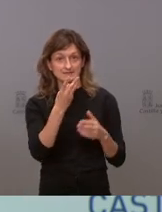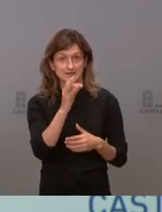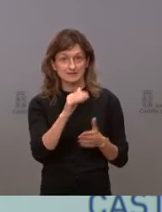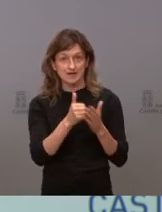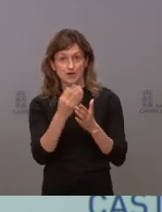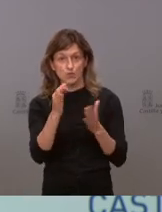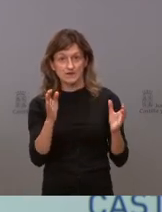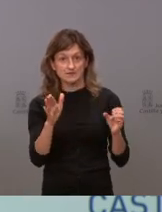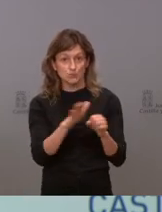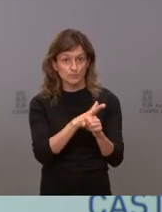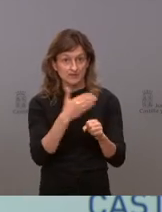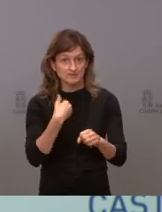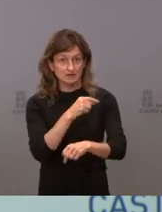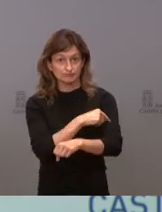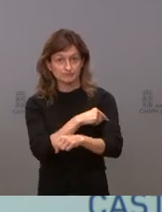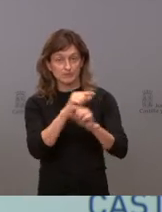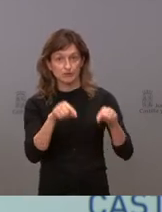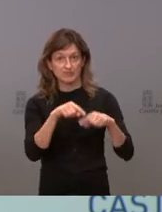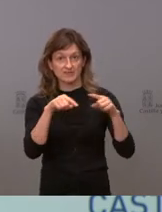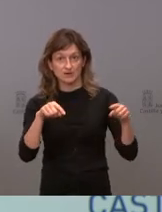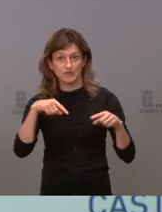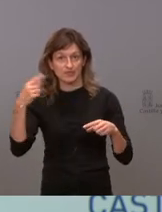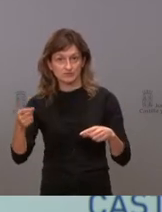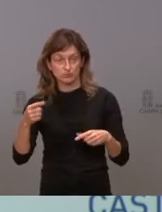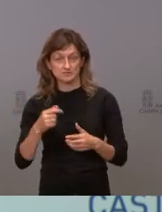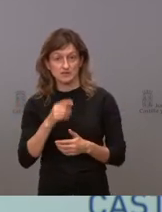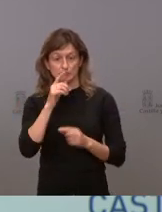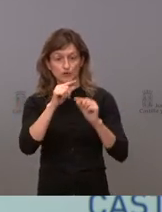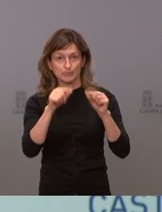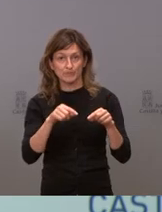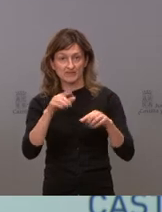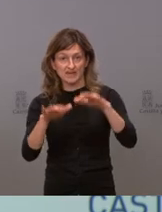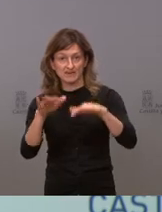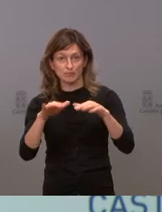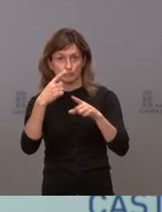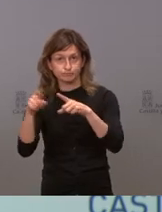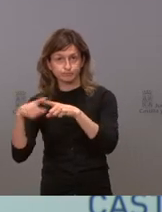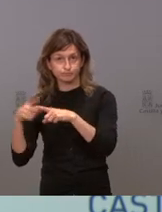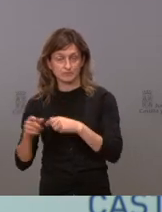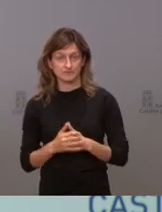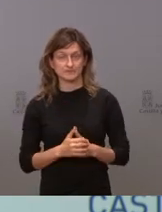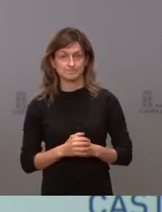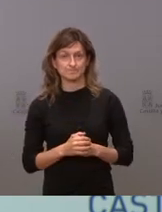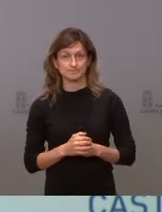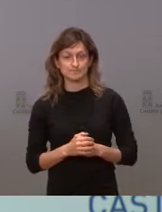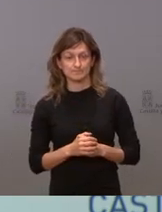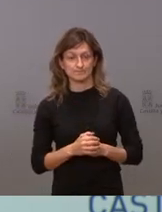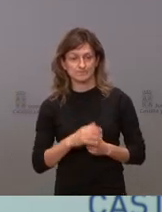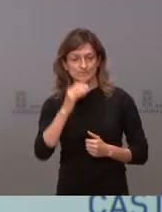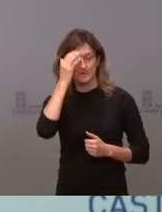40 en la provincia de Segovia ya saben que las provincias van a ritmos diferentes bastante